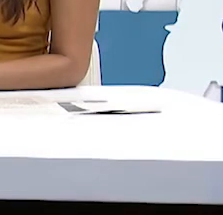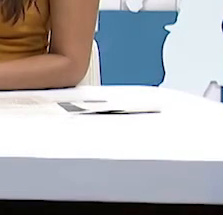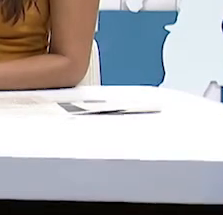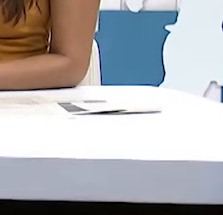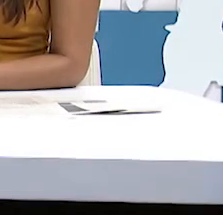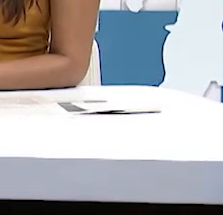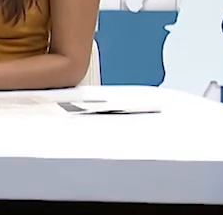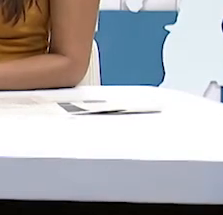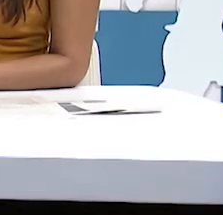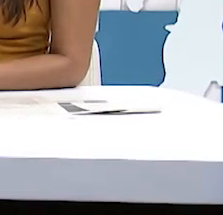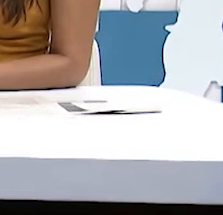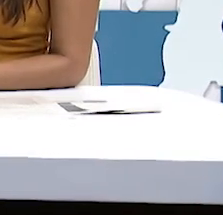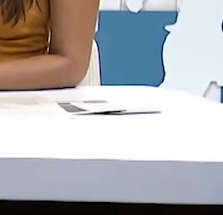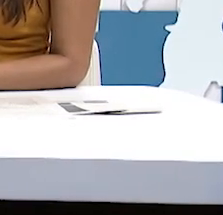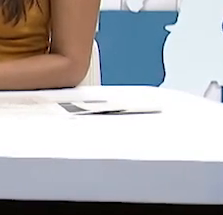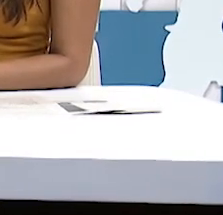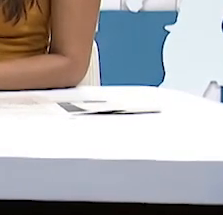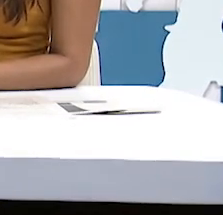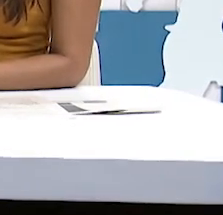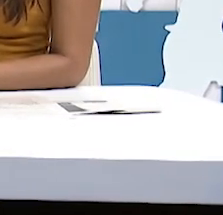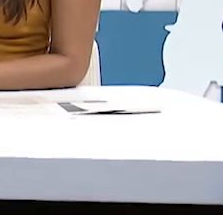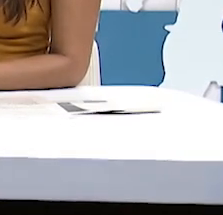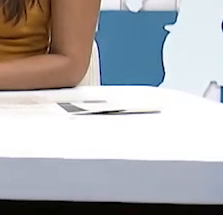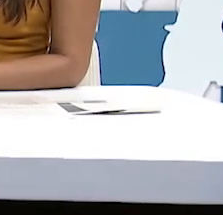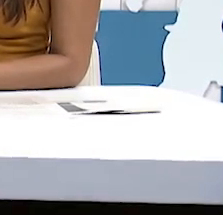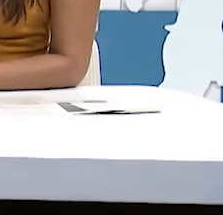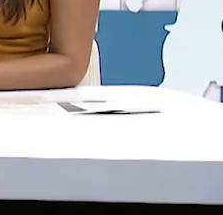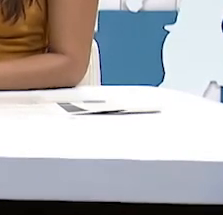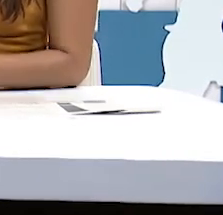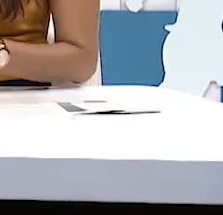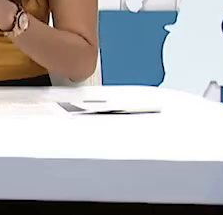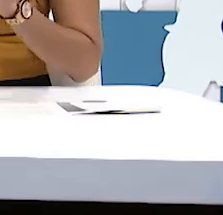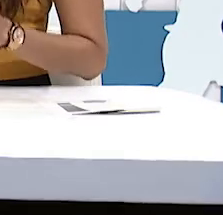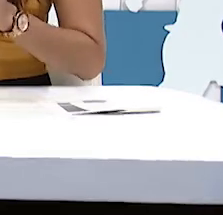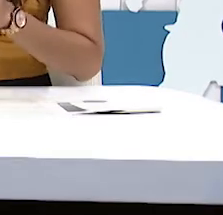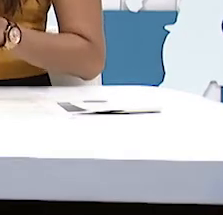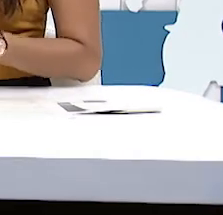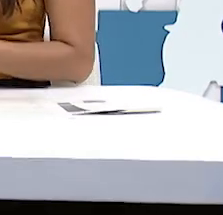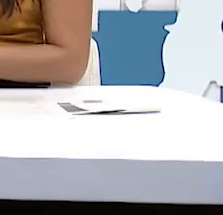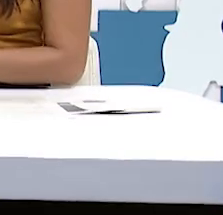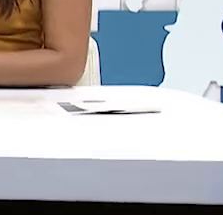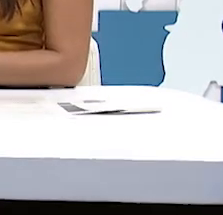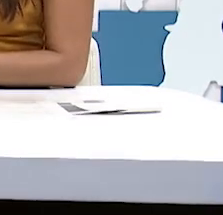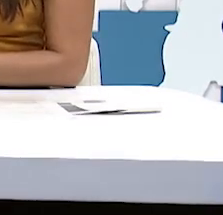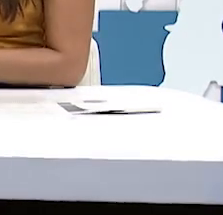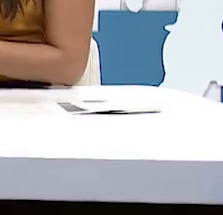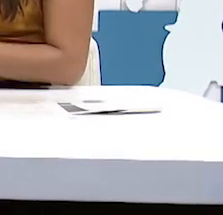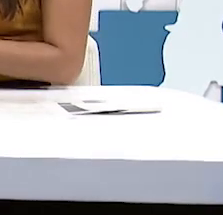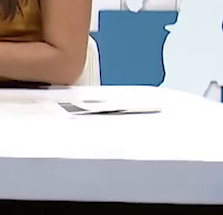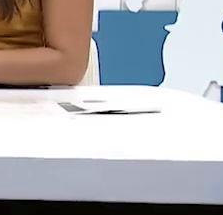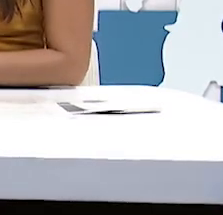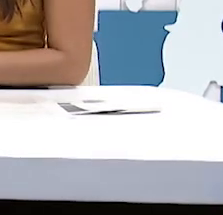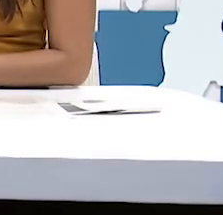estructural en el municipio de Armenia, específicamente en el asentamiento de Puerto Rico, en donde hasta el momento cinco viviendas se han visto